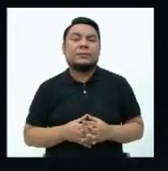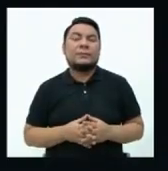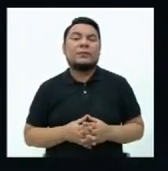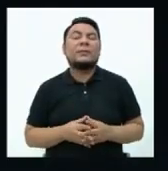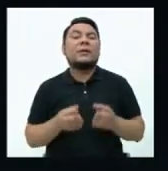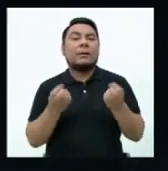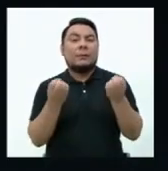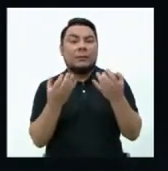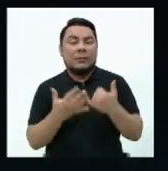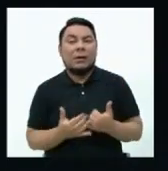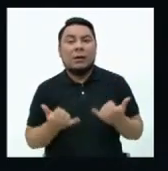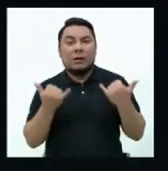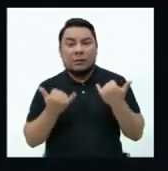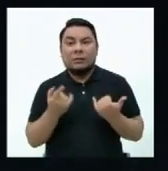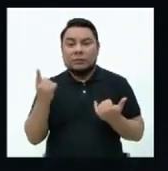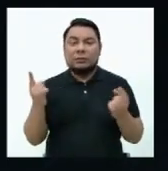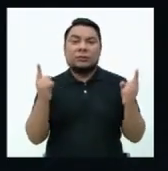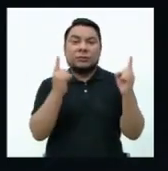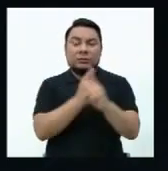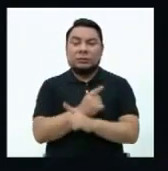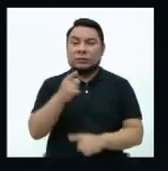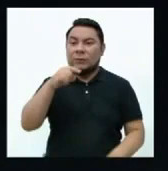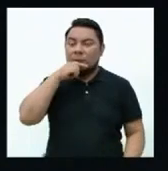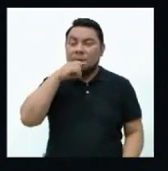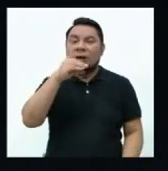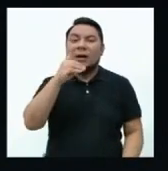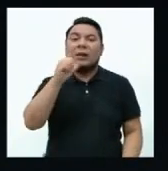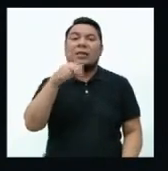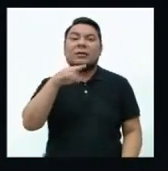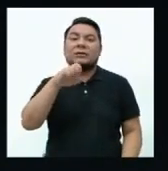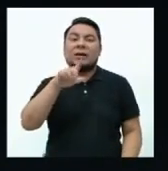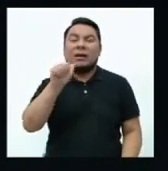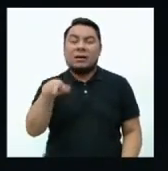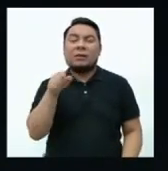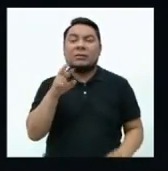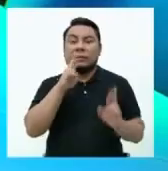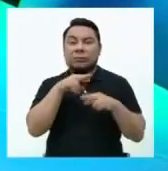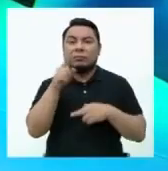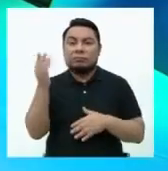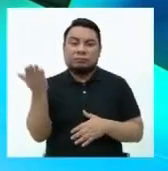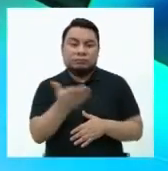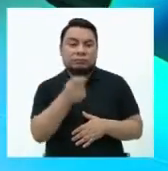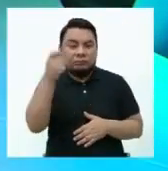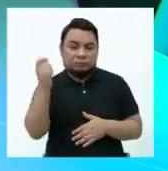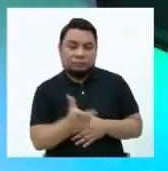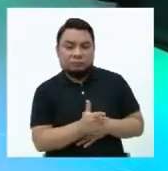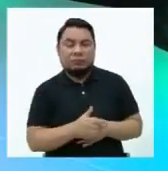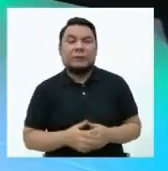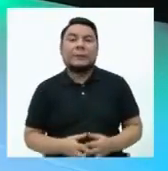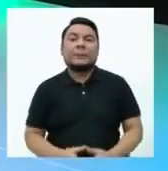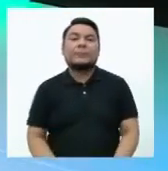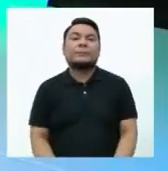Muy bien, de darle la oportunidad a la candidata Daniela Van Dyck a contestar a la ruleta. Vamos a girarla.